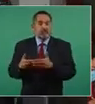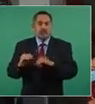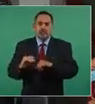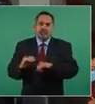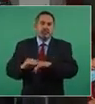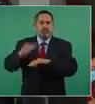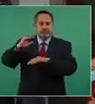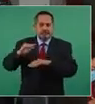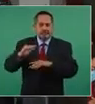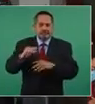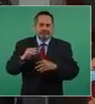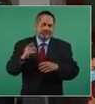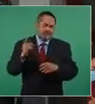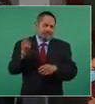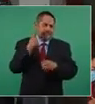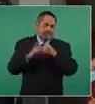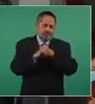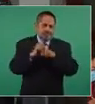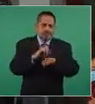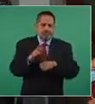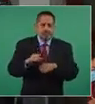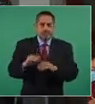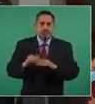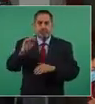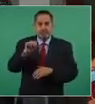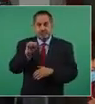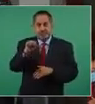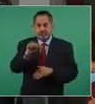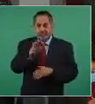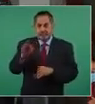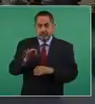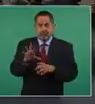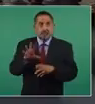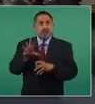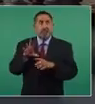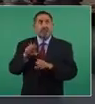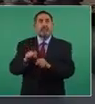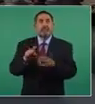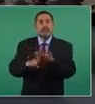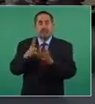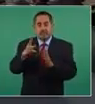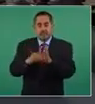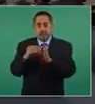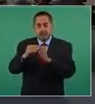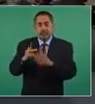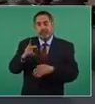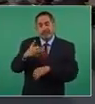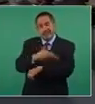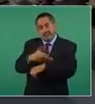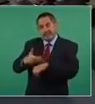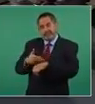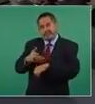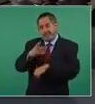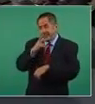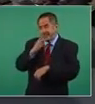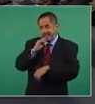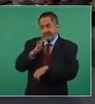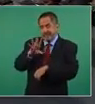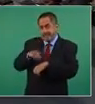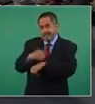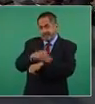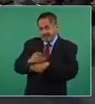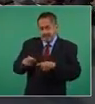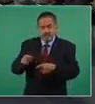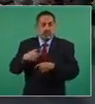aumentado por culpa de la situación un dieciséis por ciento. Se está acercando a los cuatro millones con permiso de sus familias. He tenido la oportunidad de